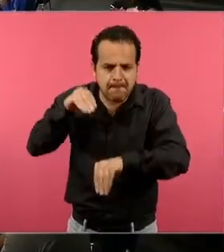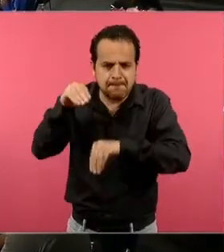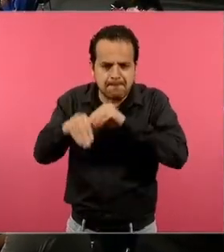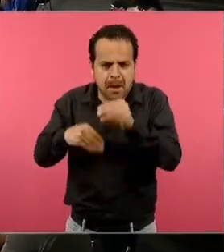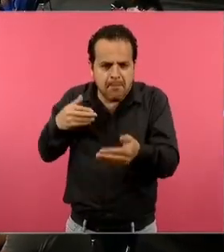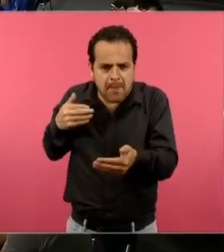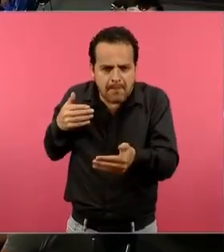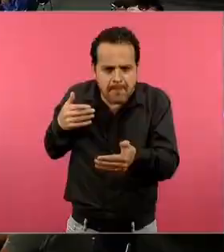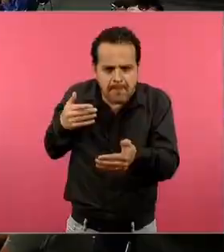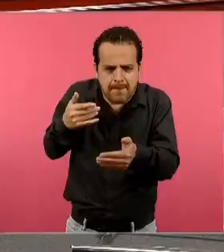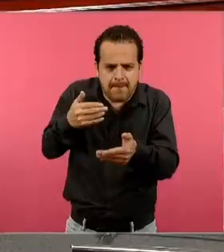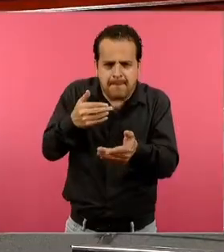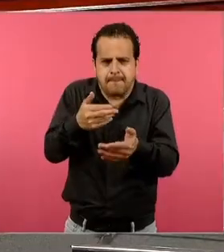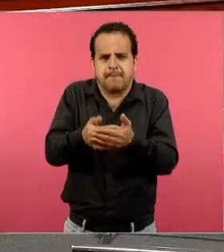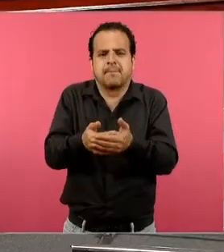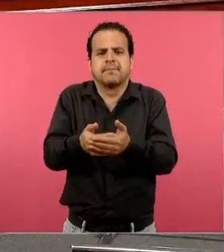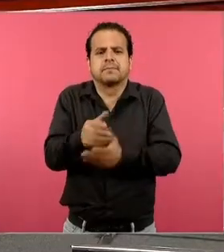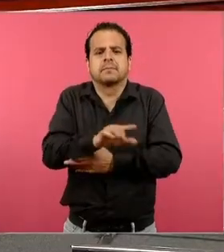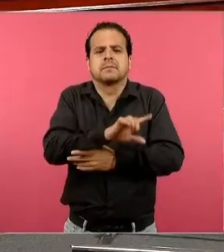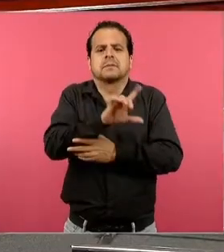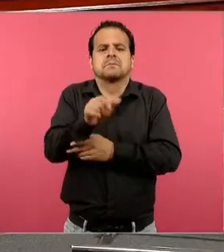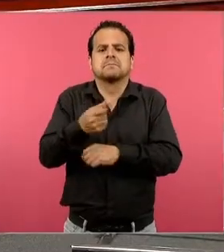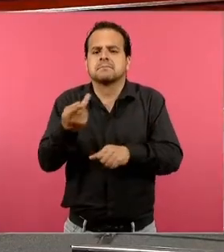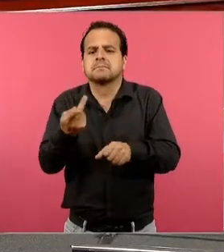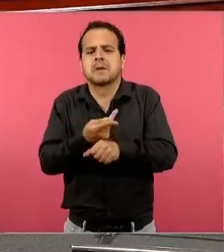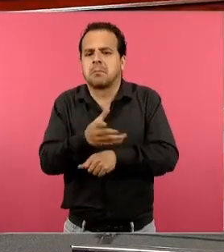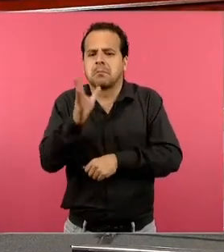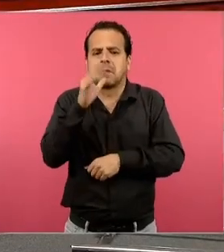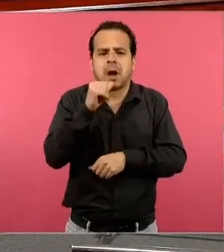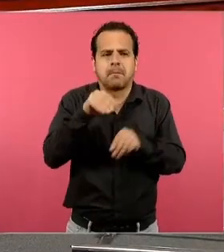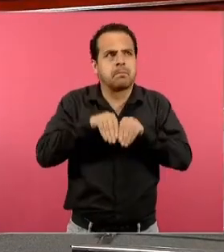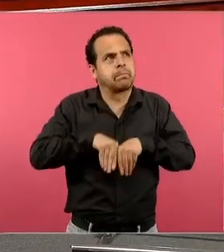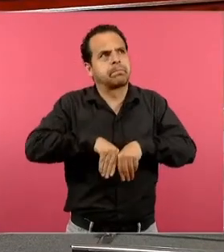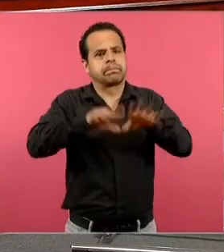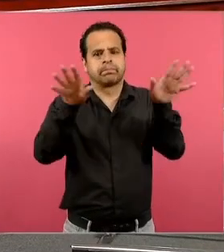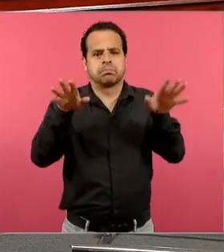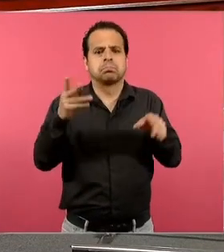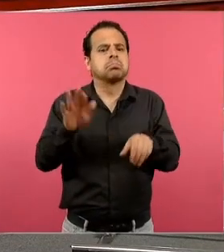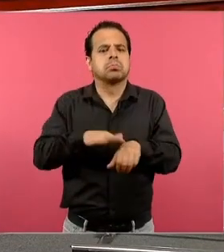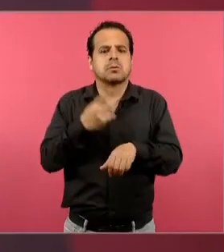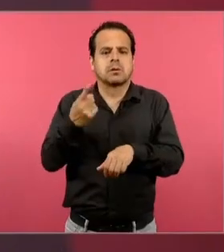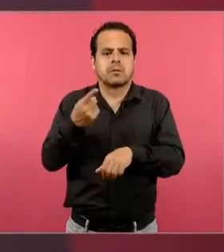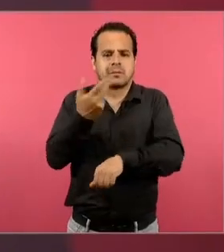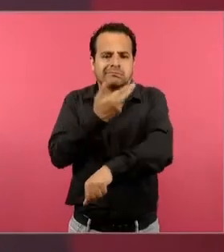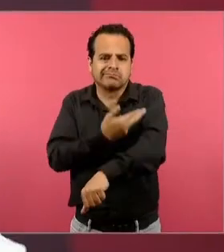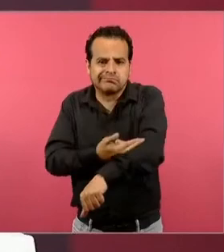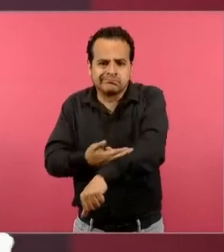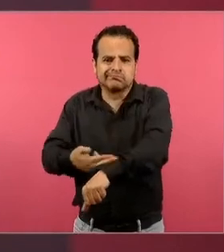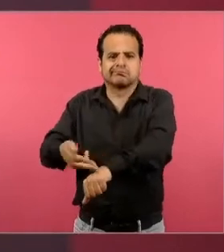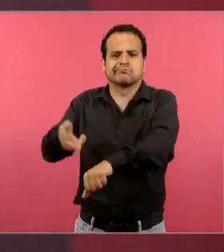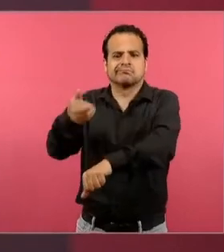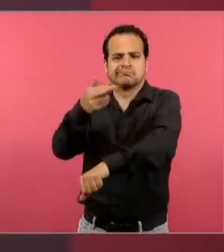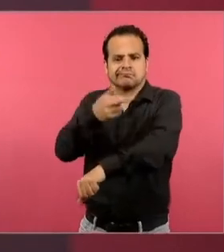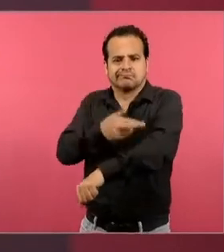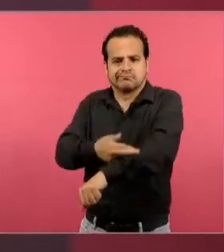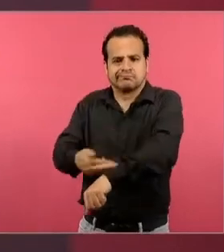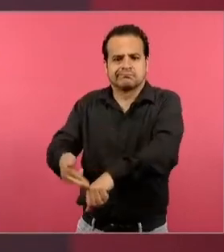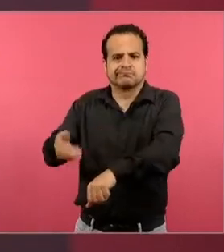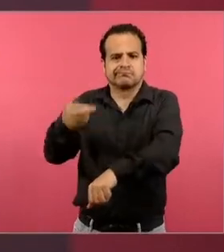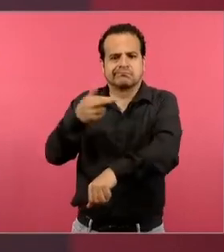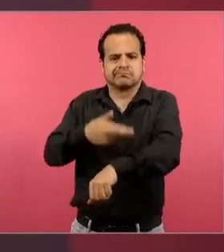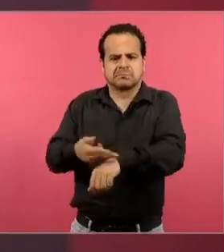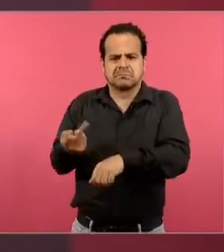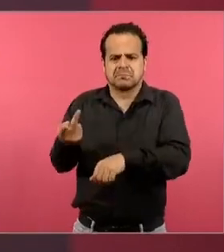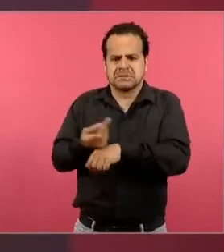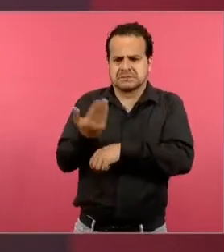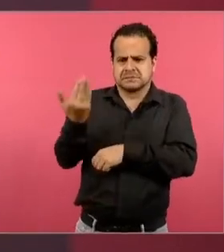que nos impedía publicarlo, porque lleva su procedimiento y en junio, finales de junio, principios, no sé